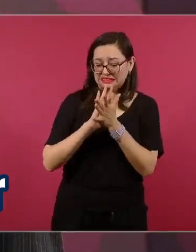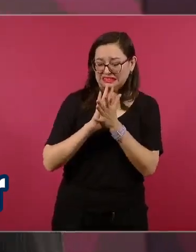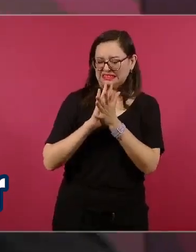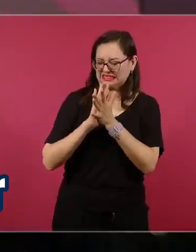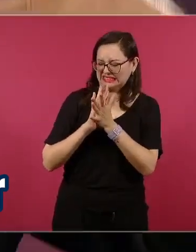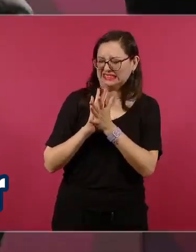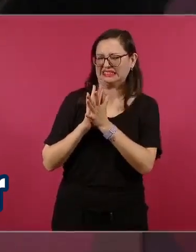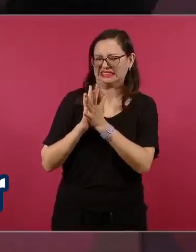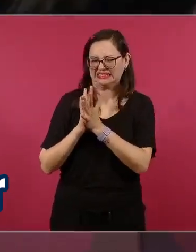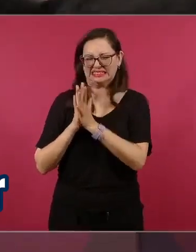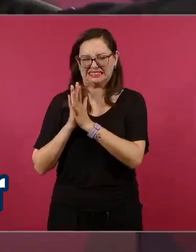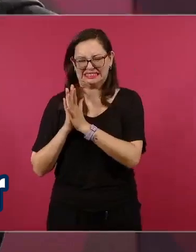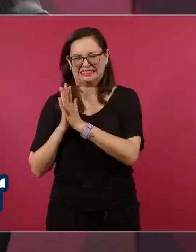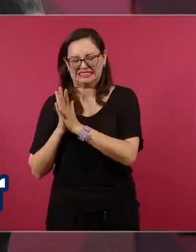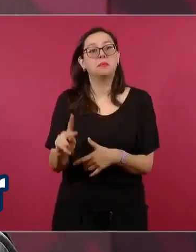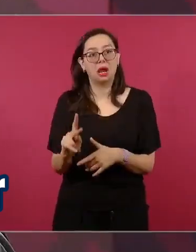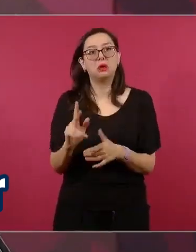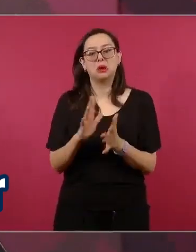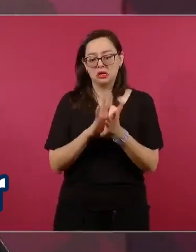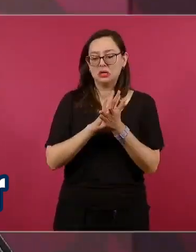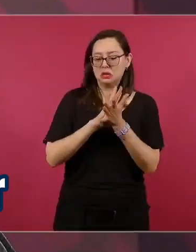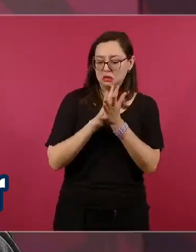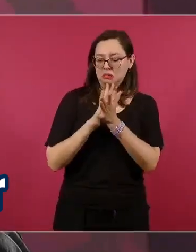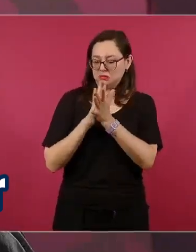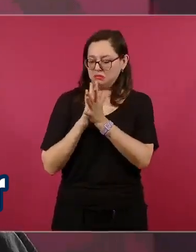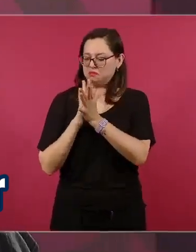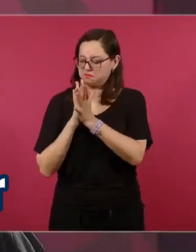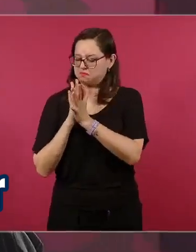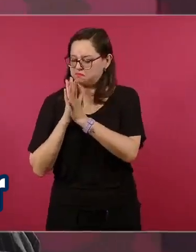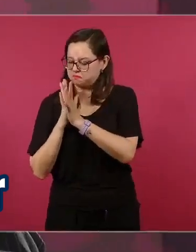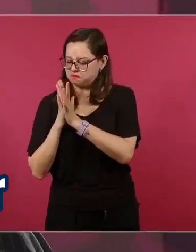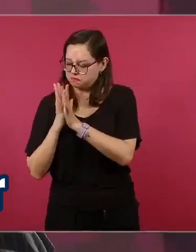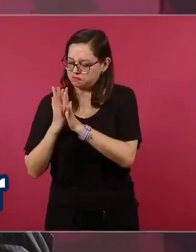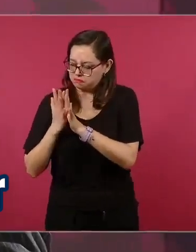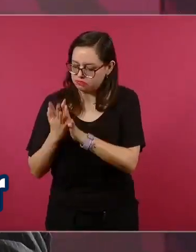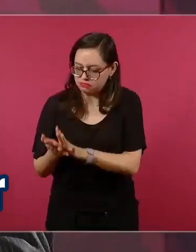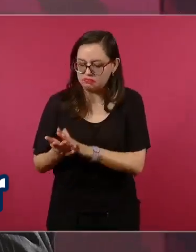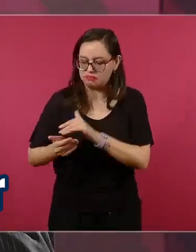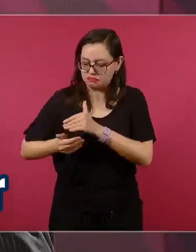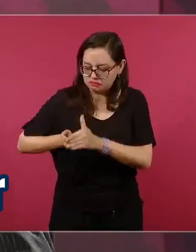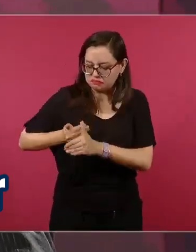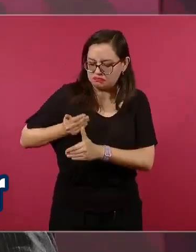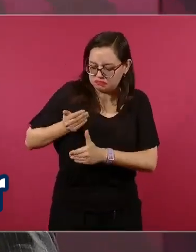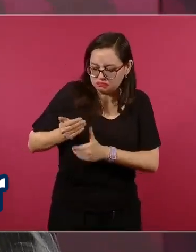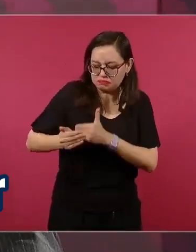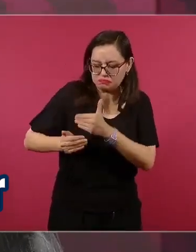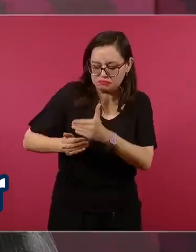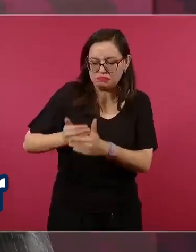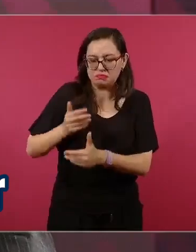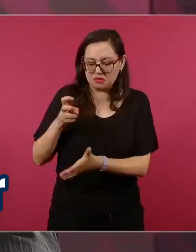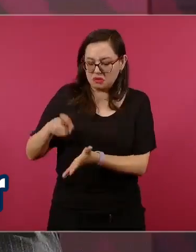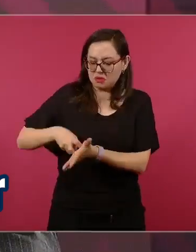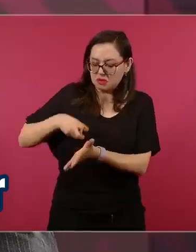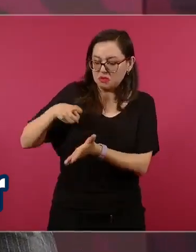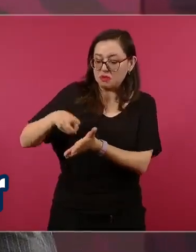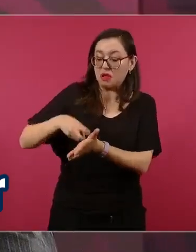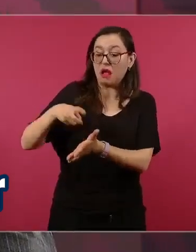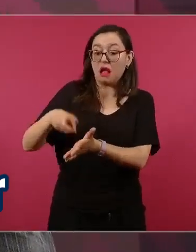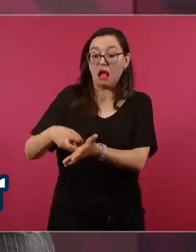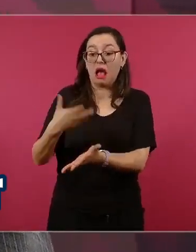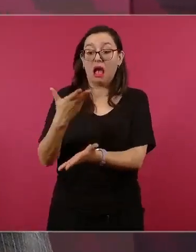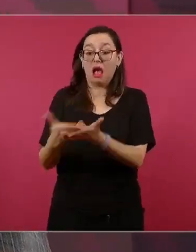Pero lo que viene, pues va a ser mejor, en todo sentido, en lo económico,